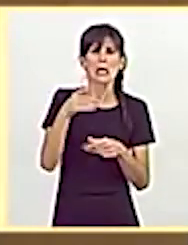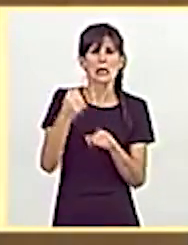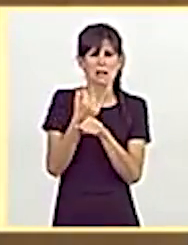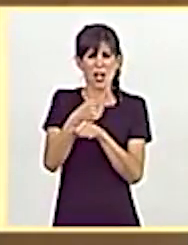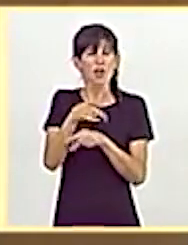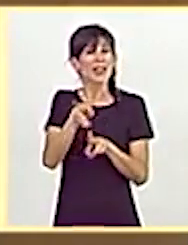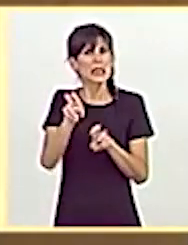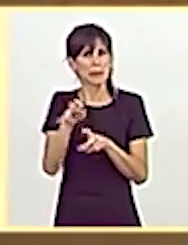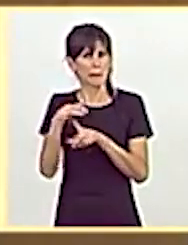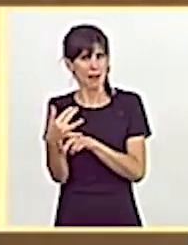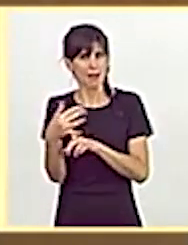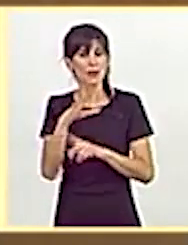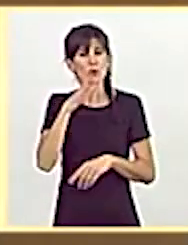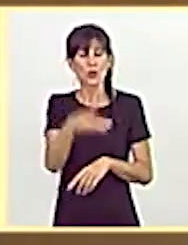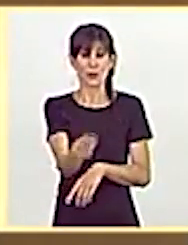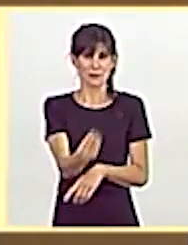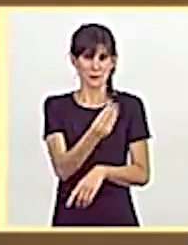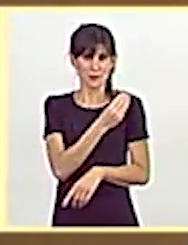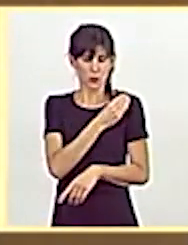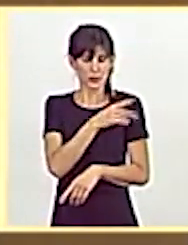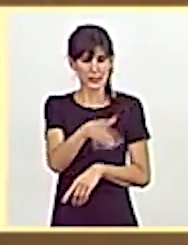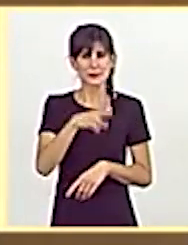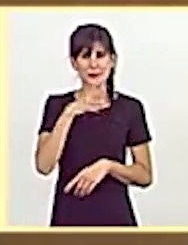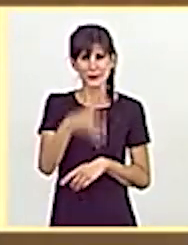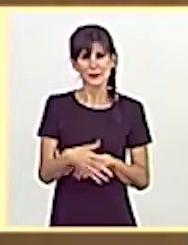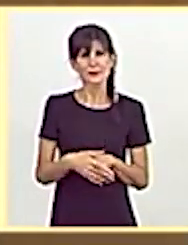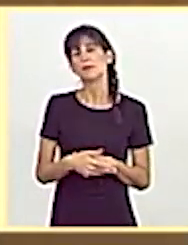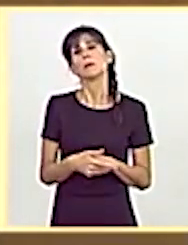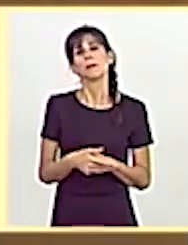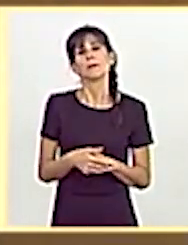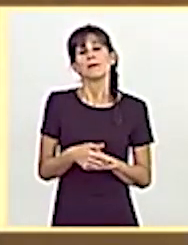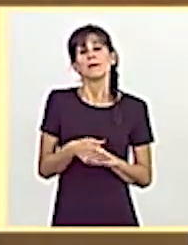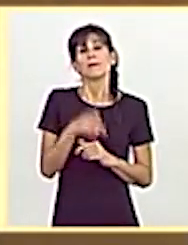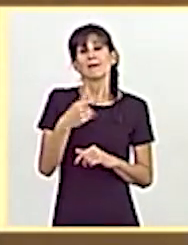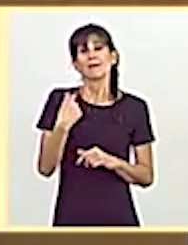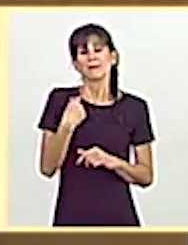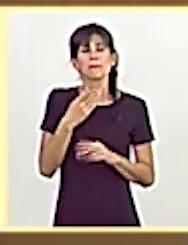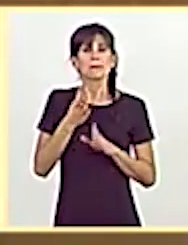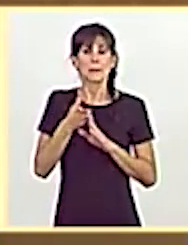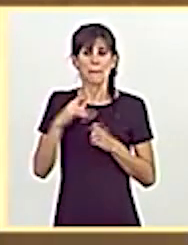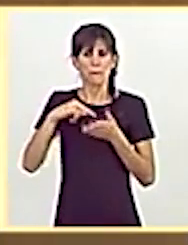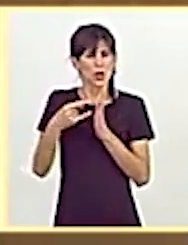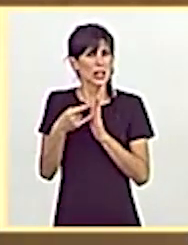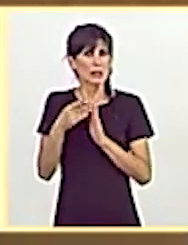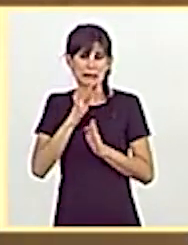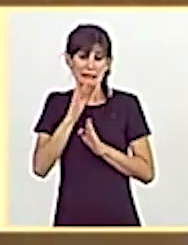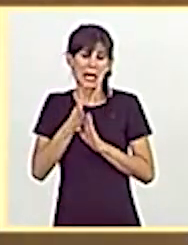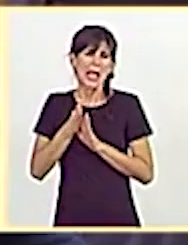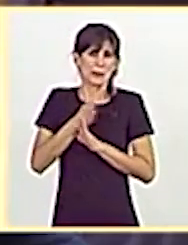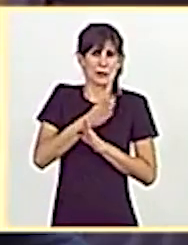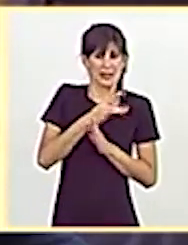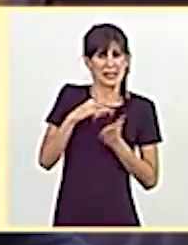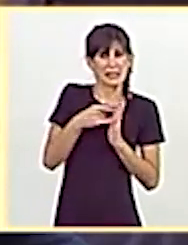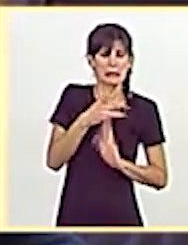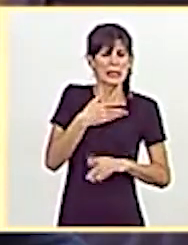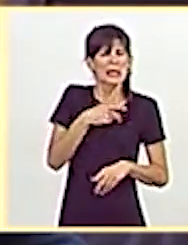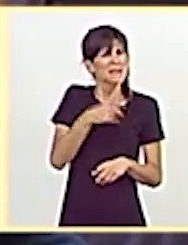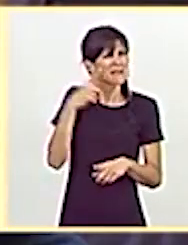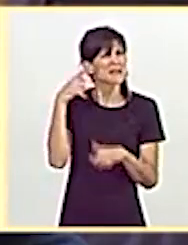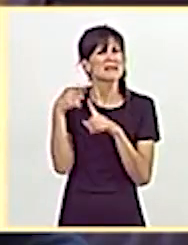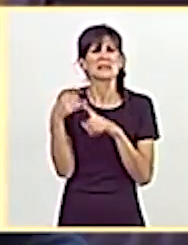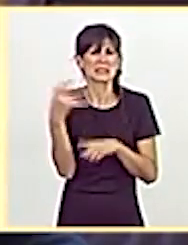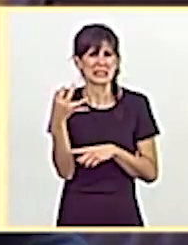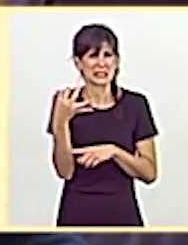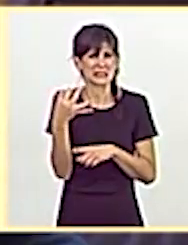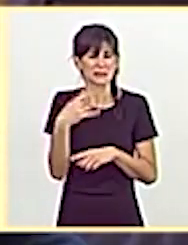y por eso formula usted la pregunta. El anteproyecto de ley del Gobierno aspira, y sería